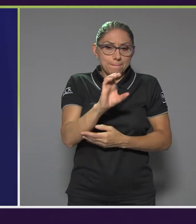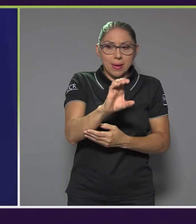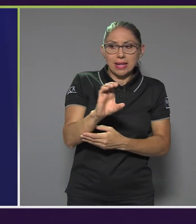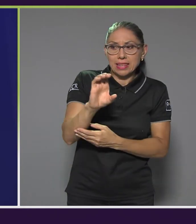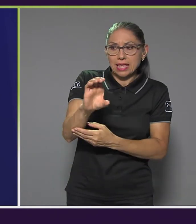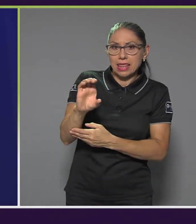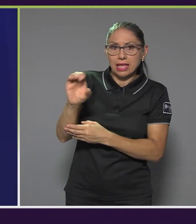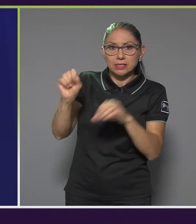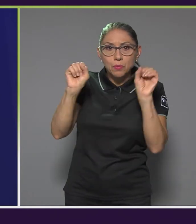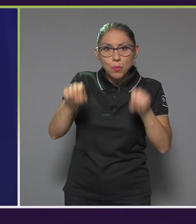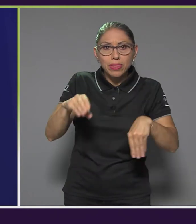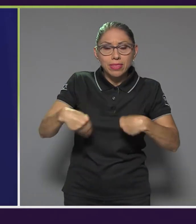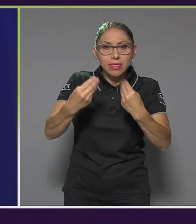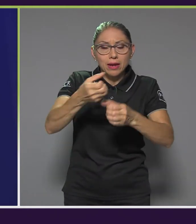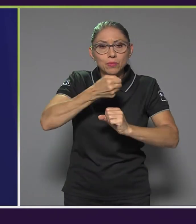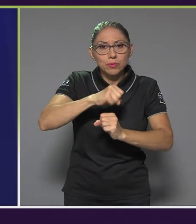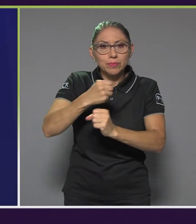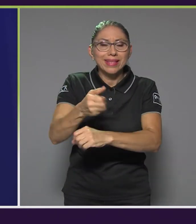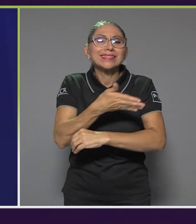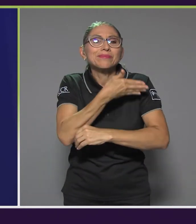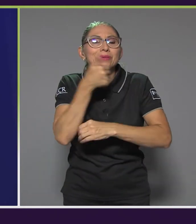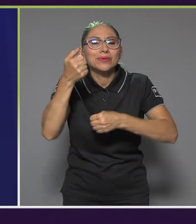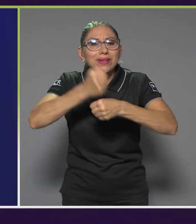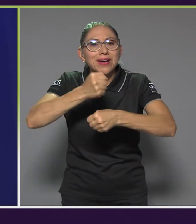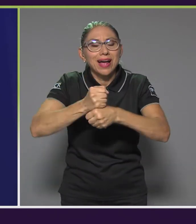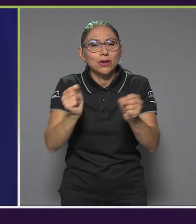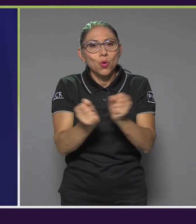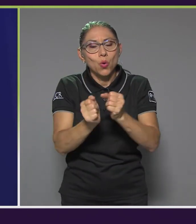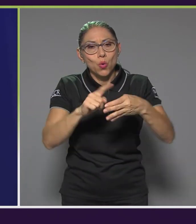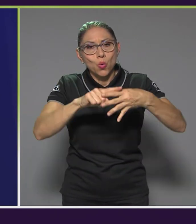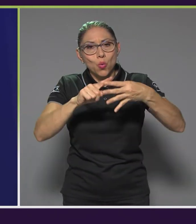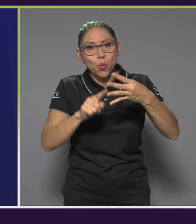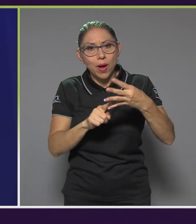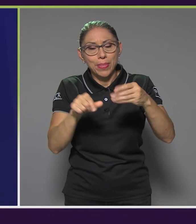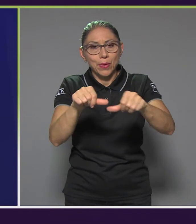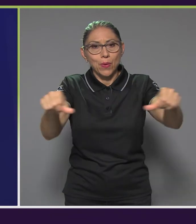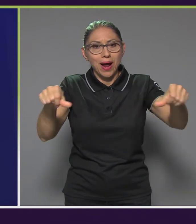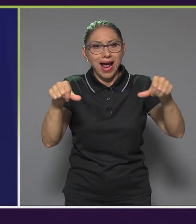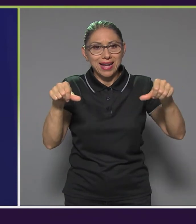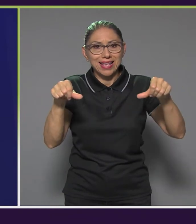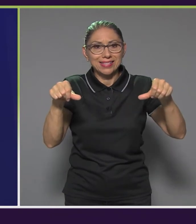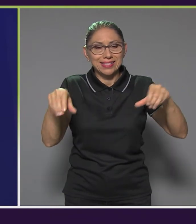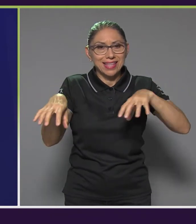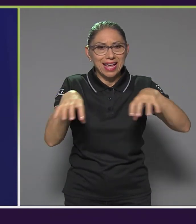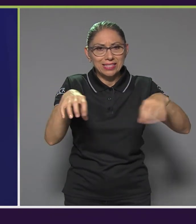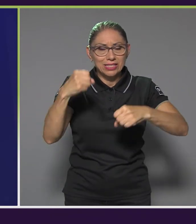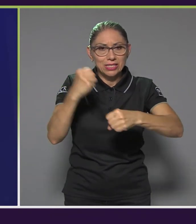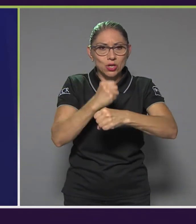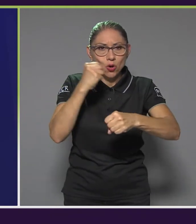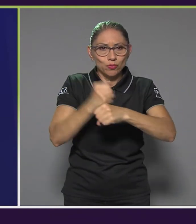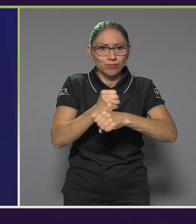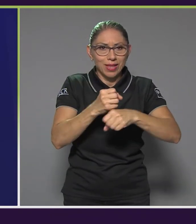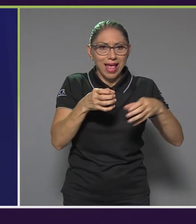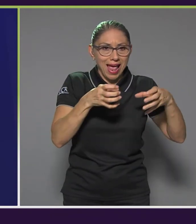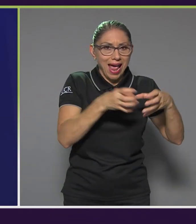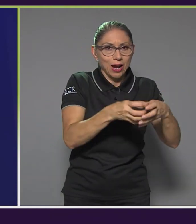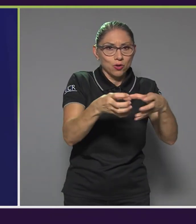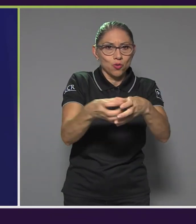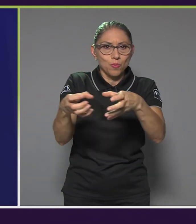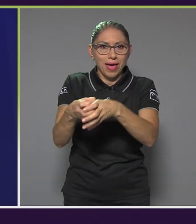dar, es mucho más factible trabajar con estas cuatro áreas de acción agrupadas que con las ocho que